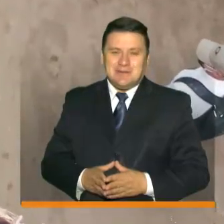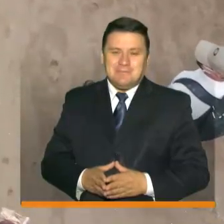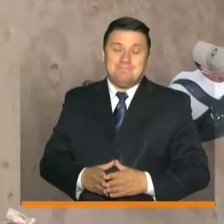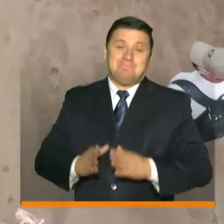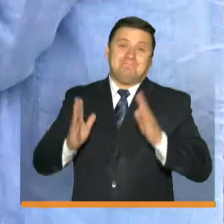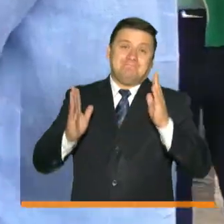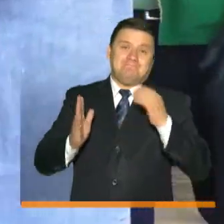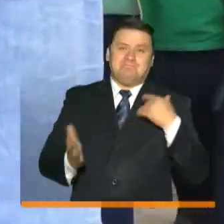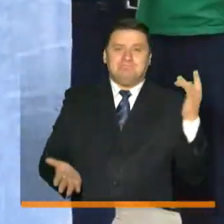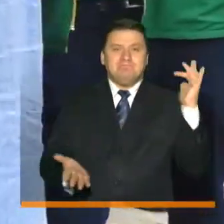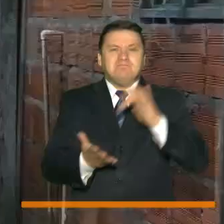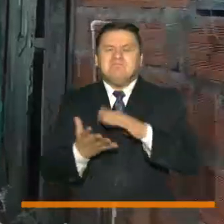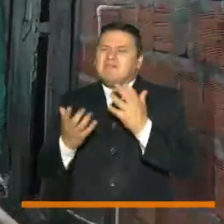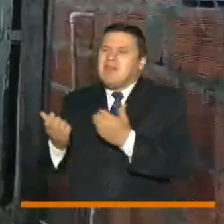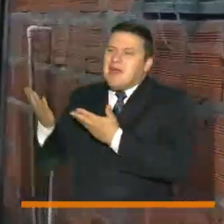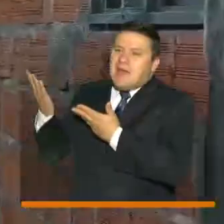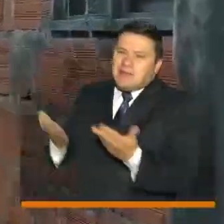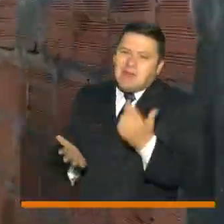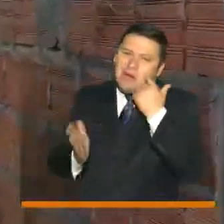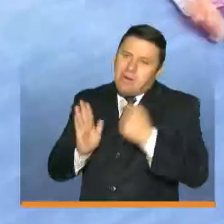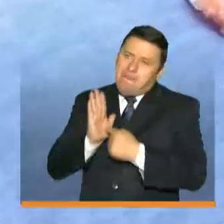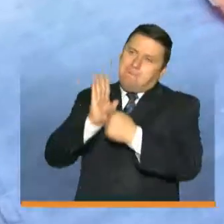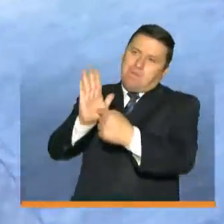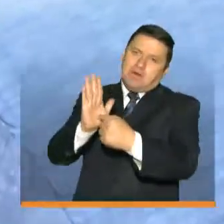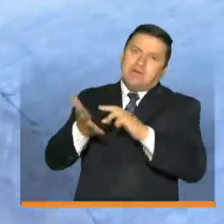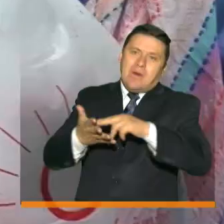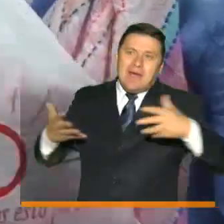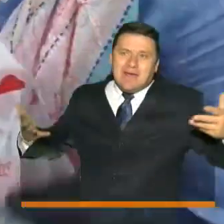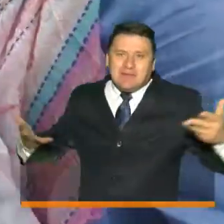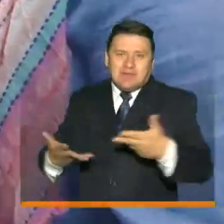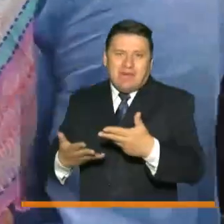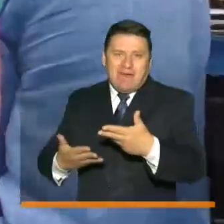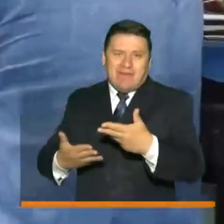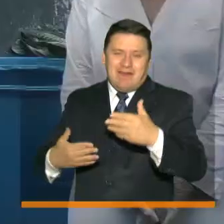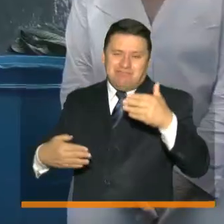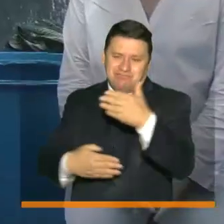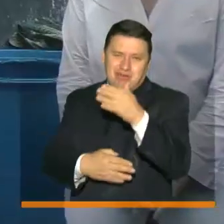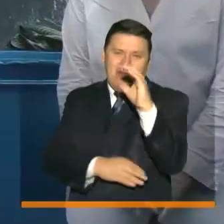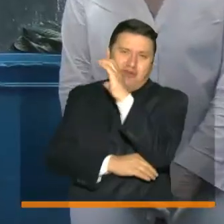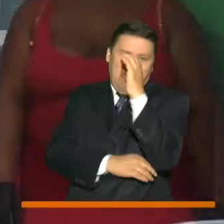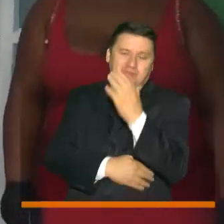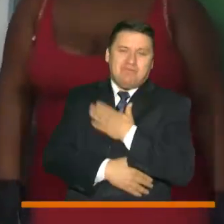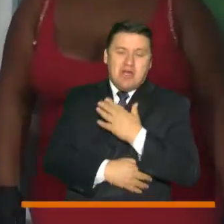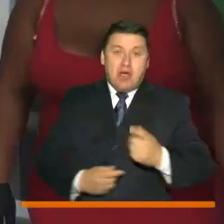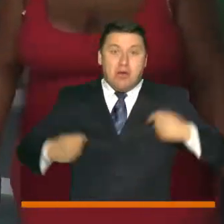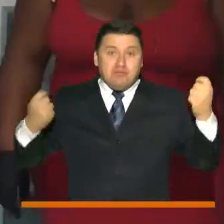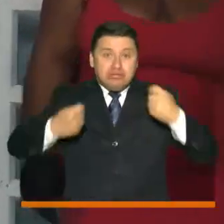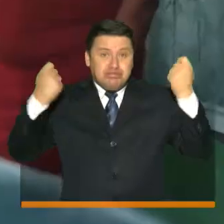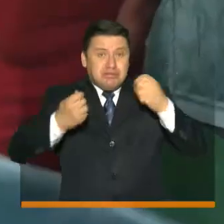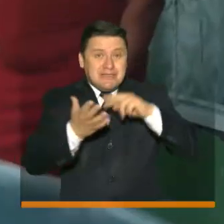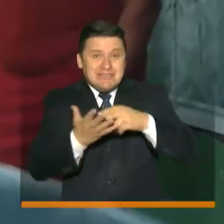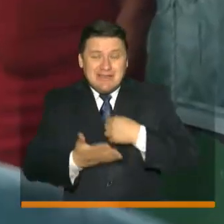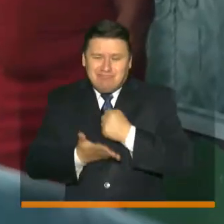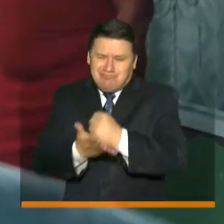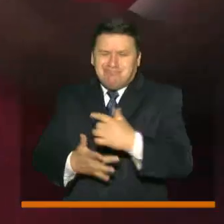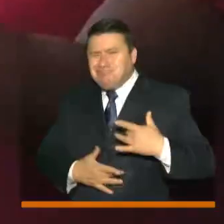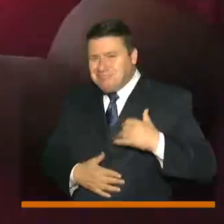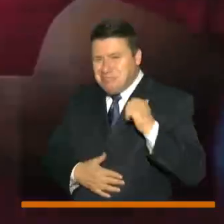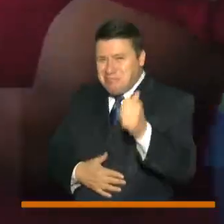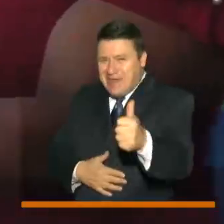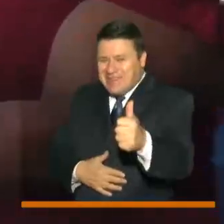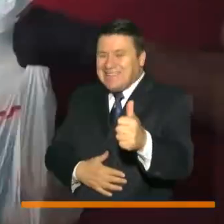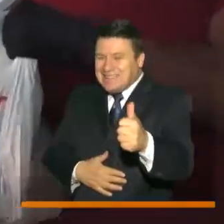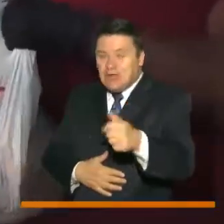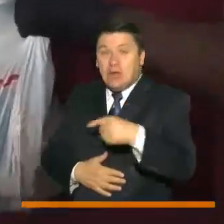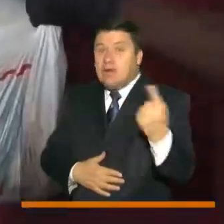Veníamos a traerle una muestra de la solidaridad de los colombianos. Somos de la campaña Ayudarnos Hace Bien, que